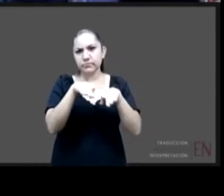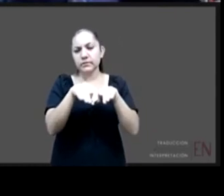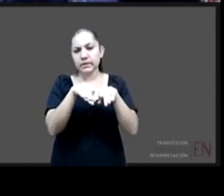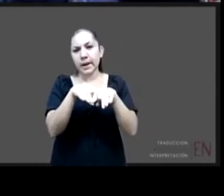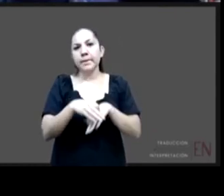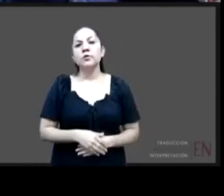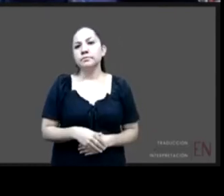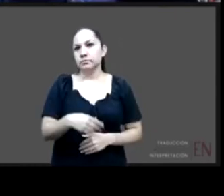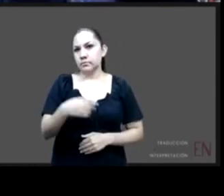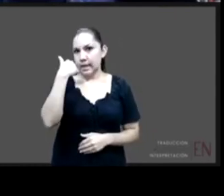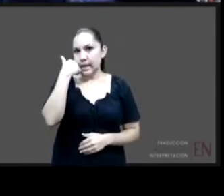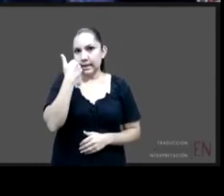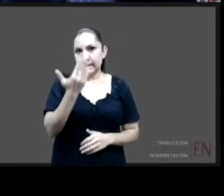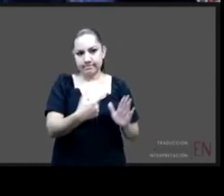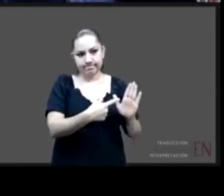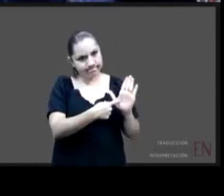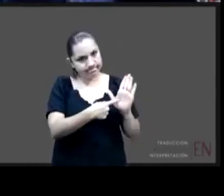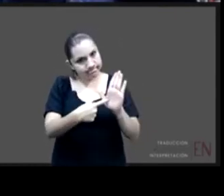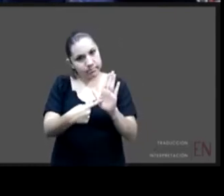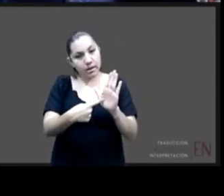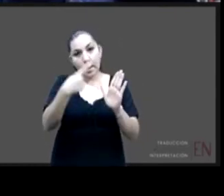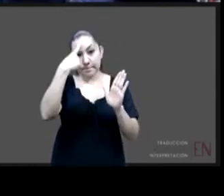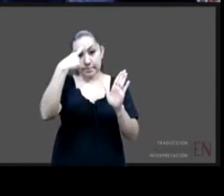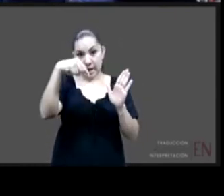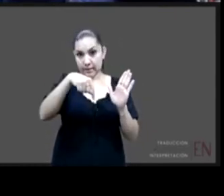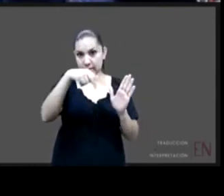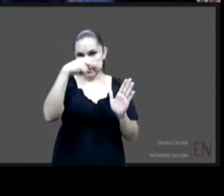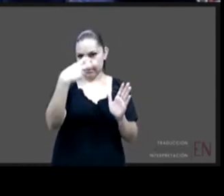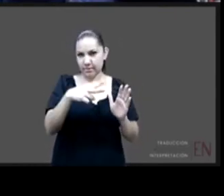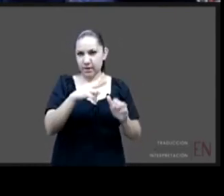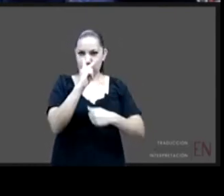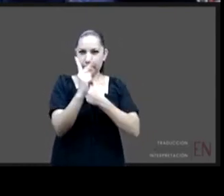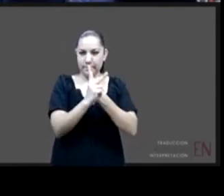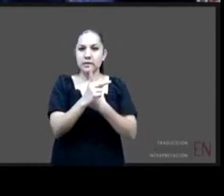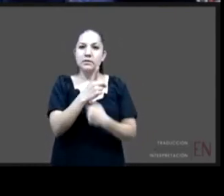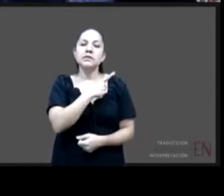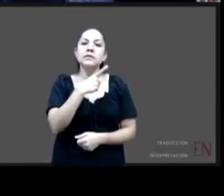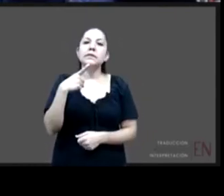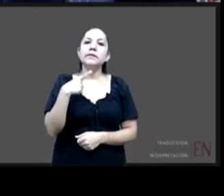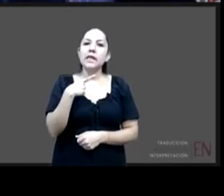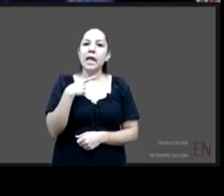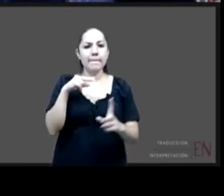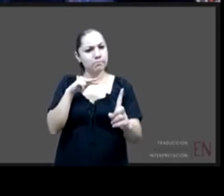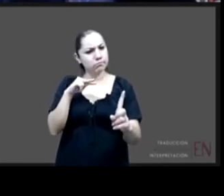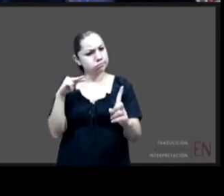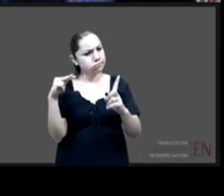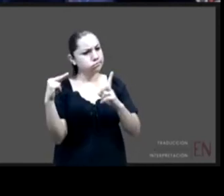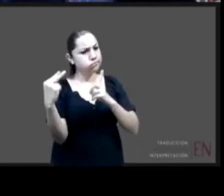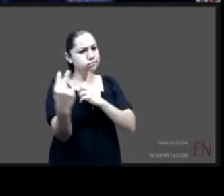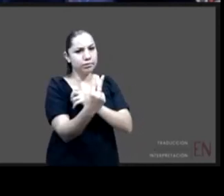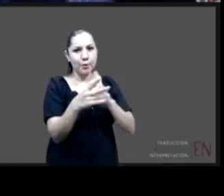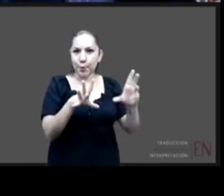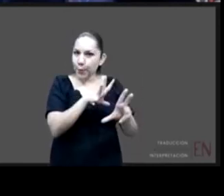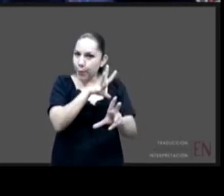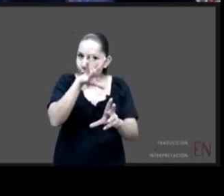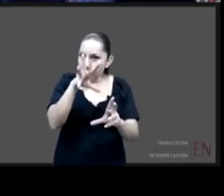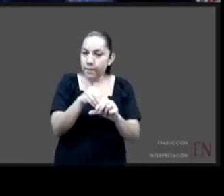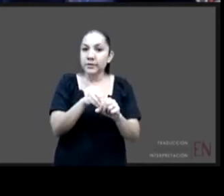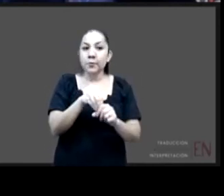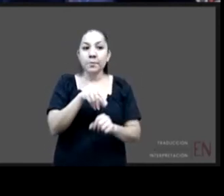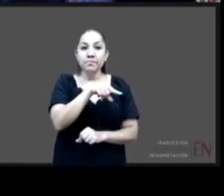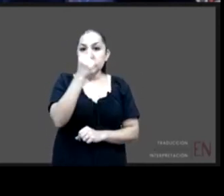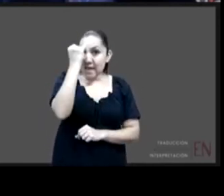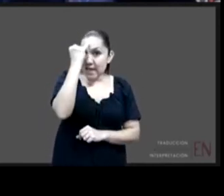existe en el país de avanzar hacia una visión integral una visión que parte de la convención sobre los derechos del niño